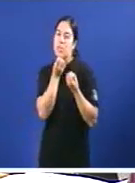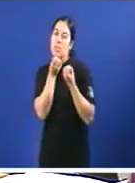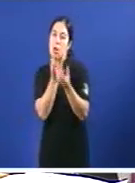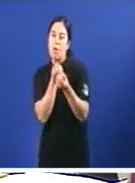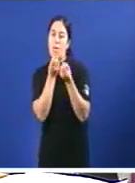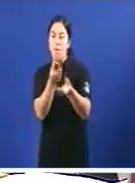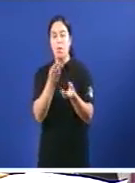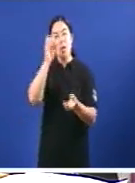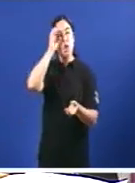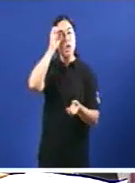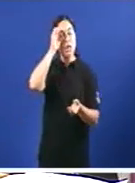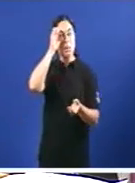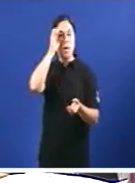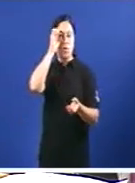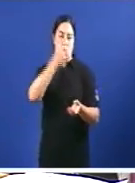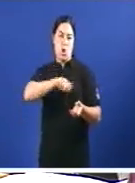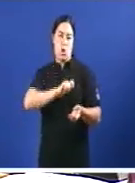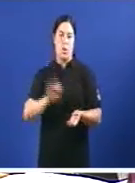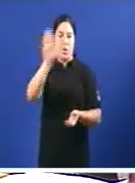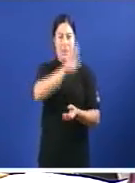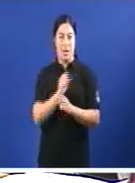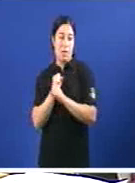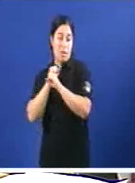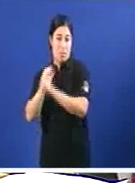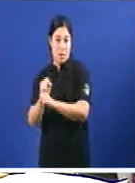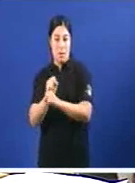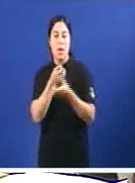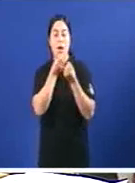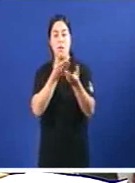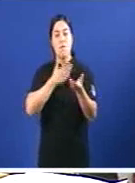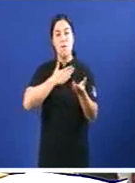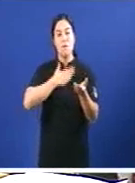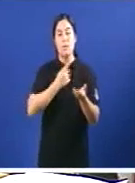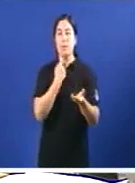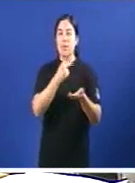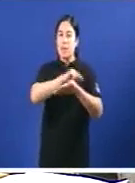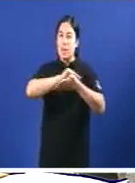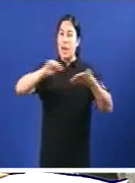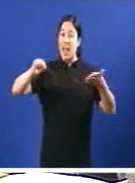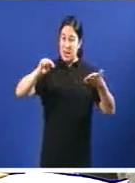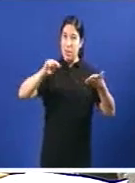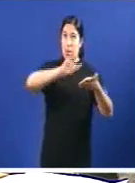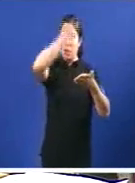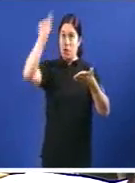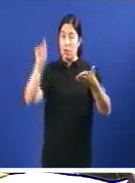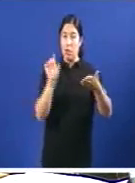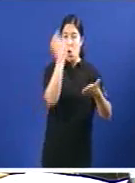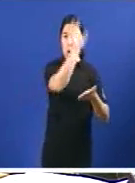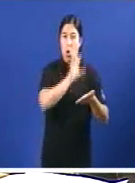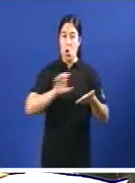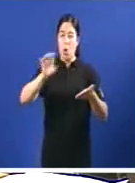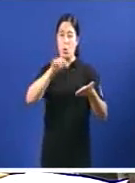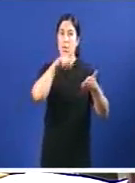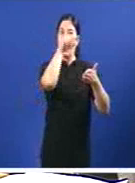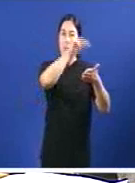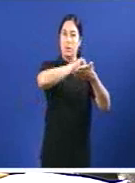Observatorio Estatal de Dependencia Deste mes de xullo Que situaba a Galicia como a peor comunidade Dende que vostede goberna no conjunto